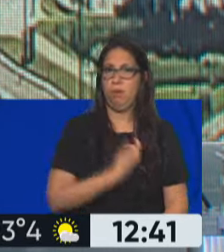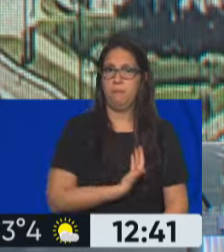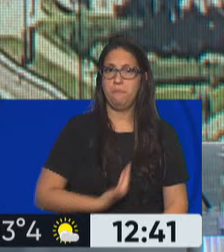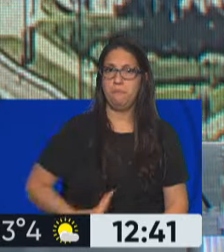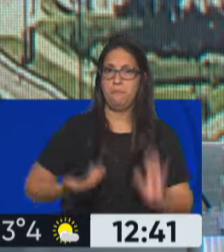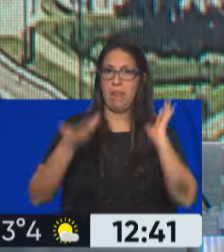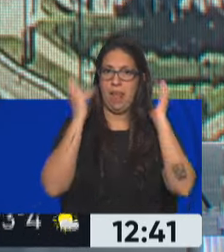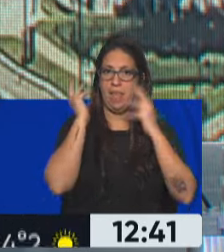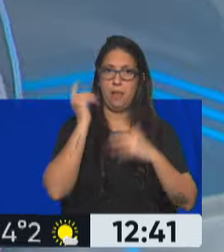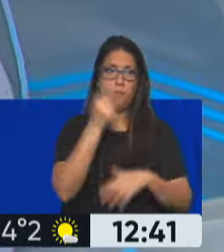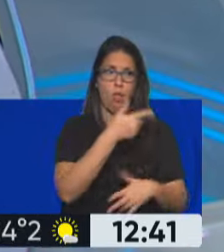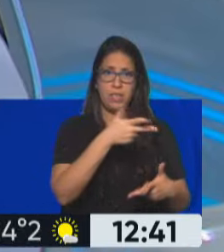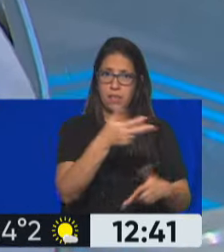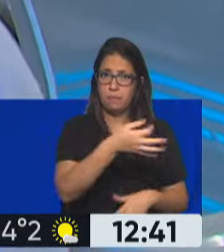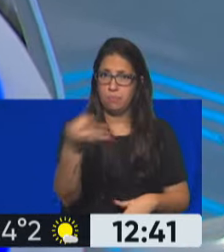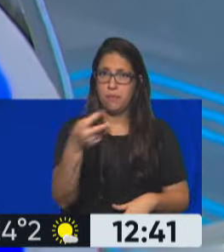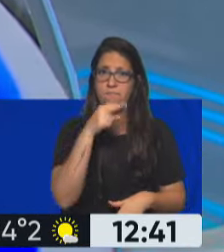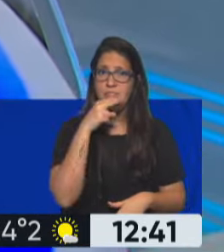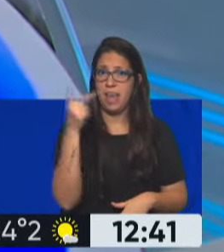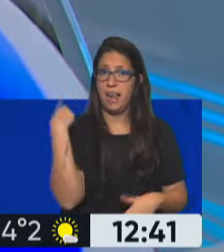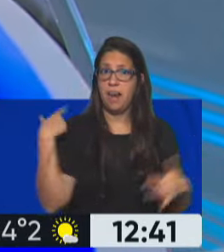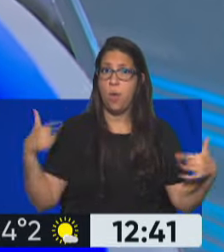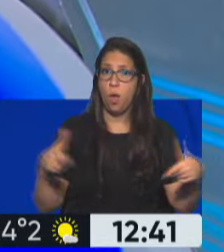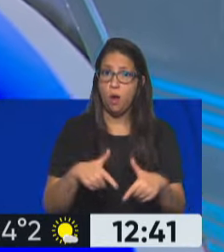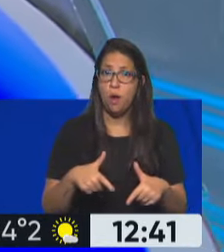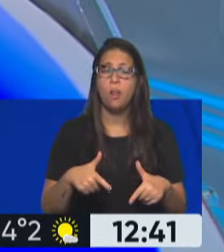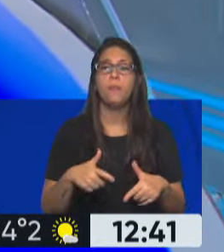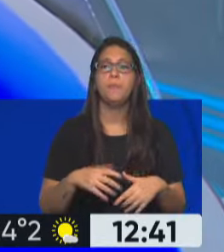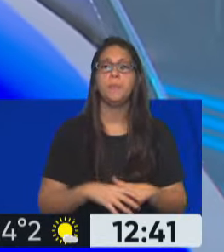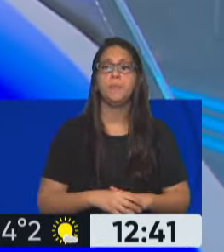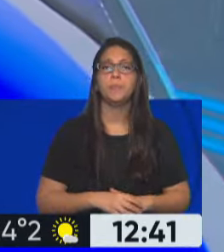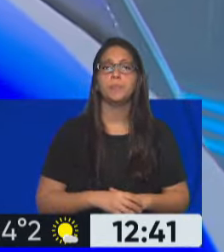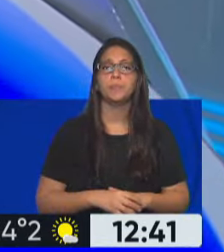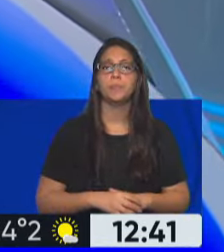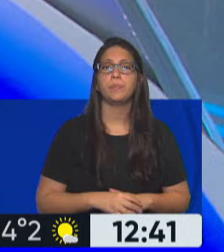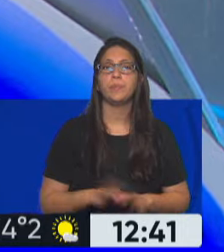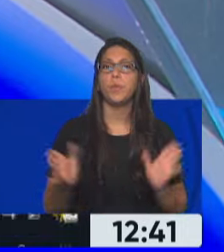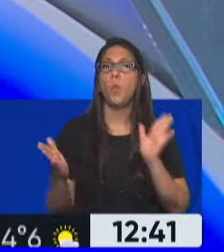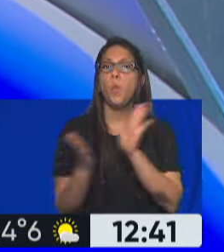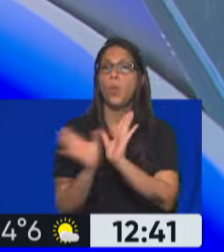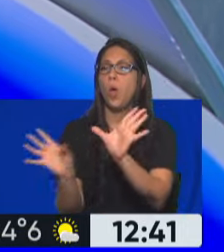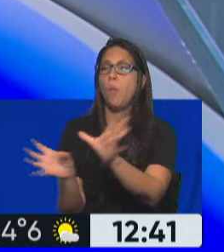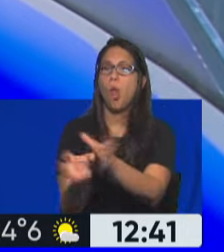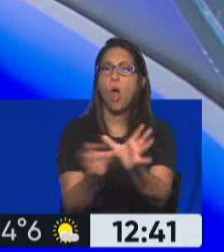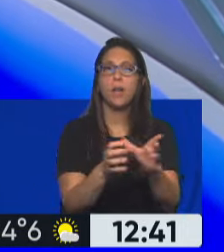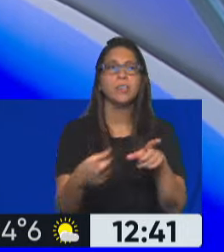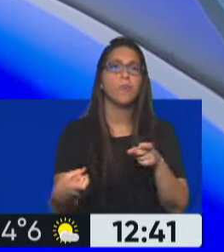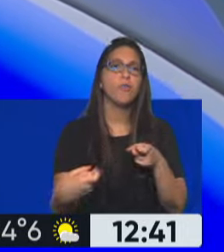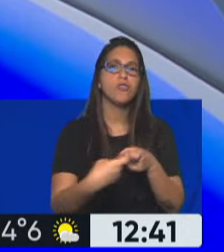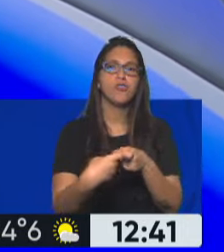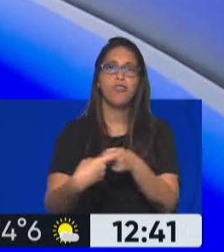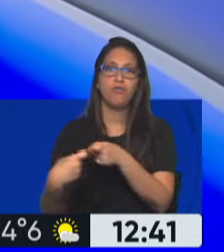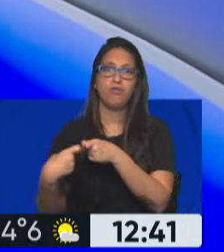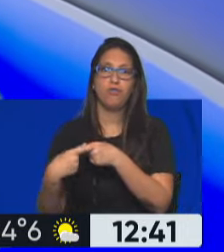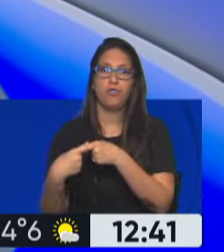Milley. Bien, lo que vos señalas, reunión del viernes con los bloques principalmente aliados y que